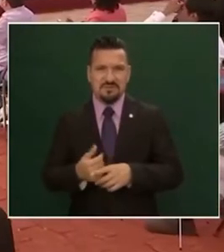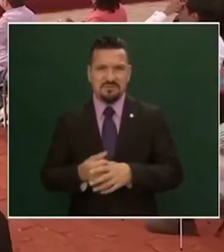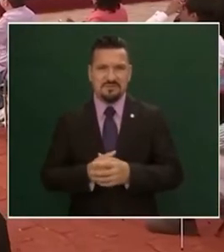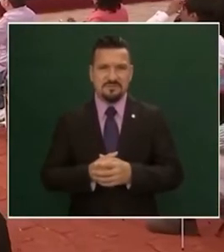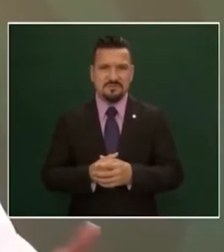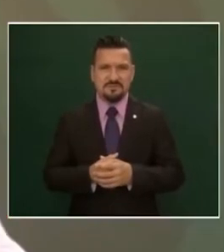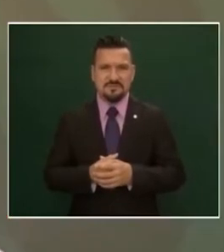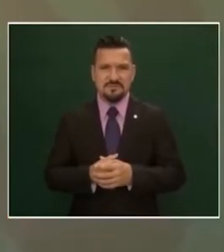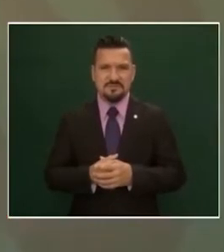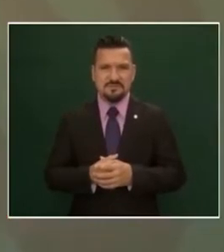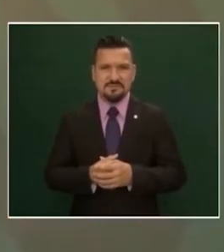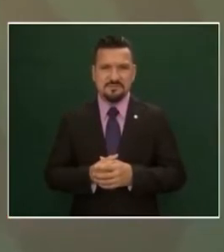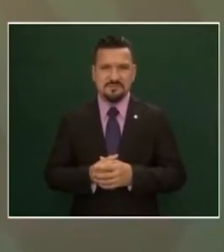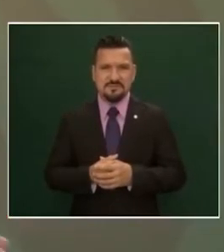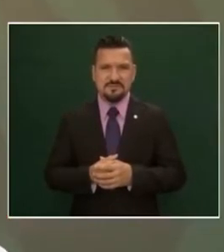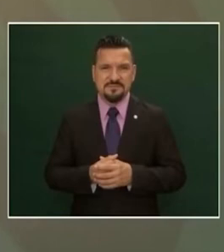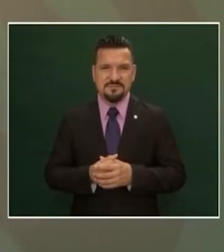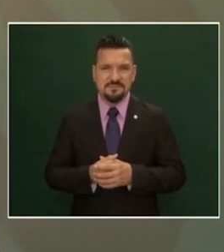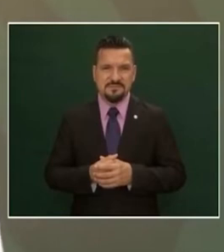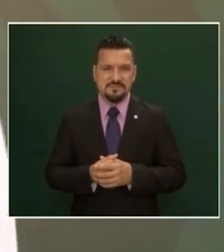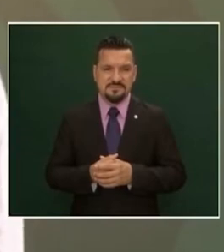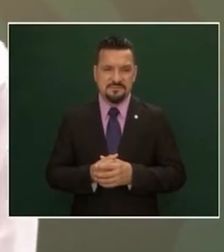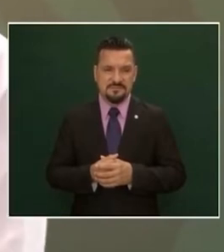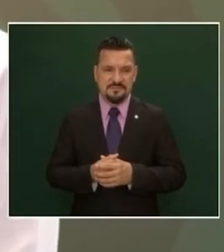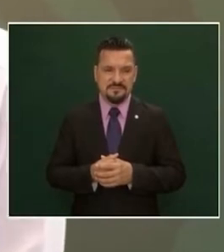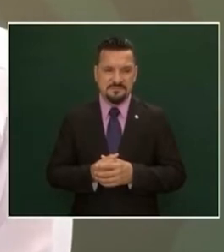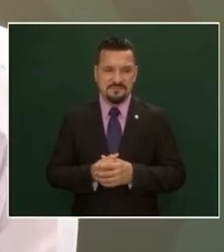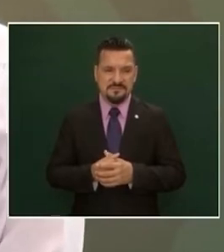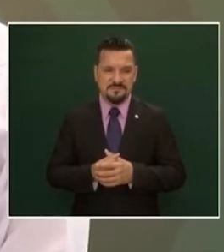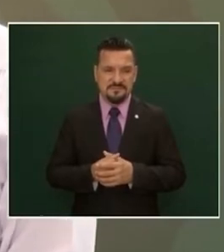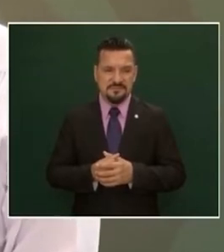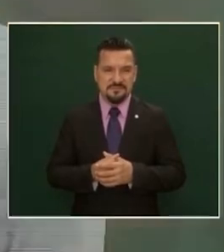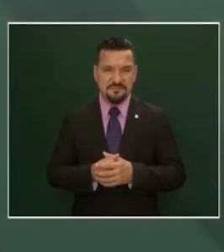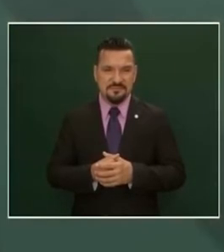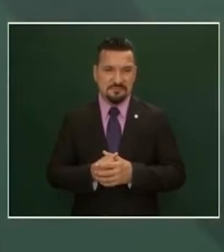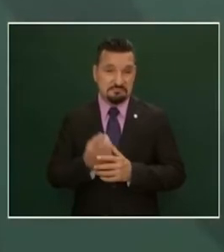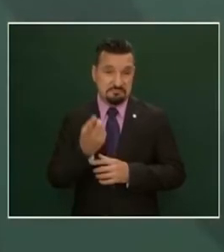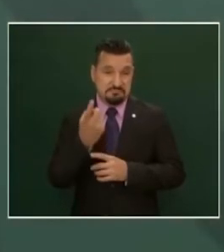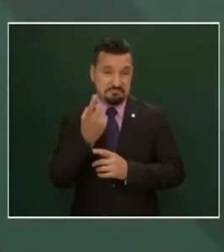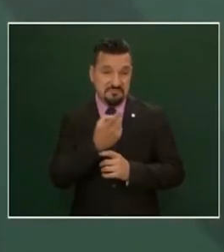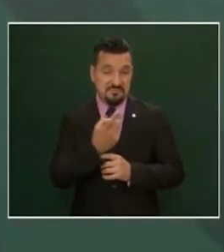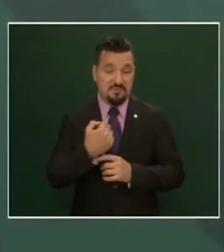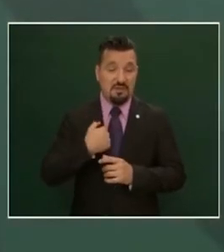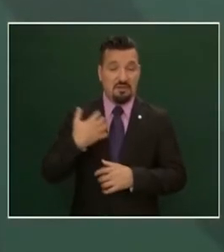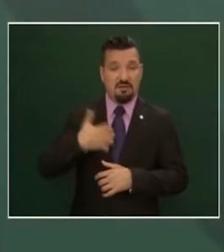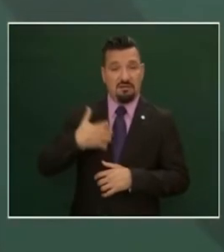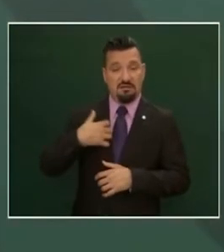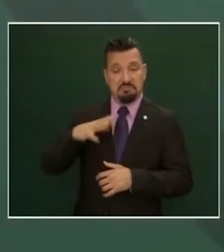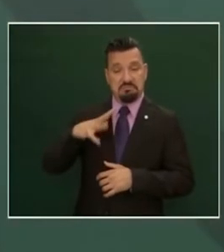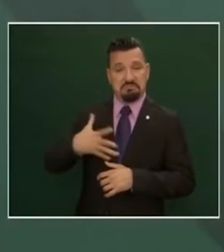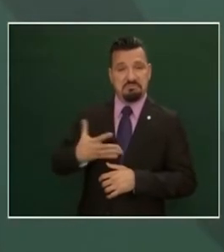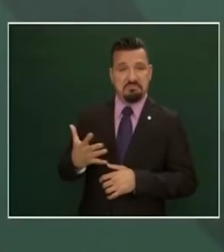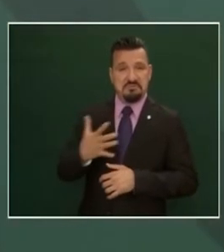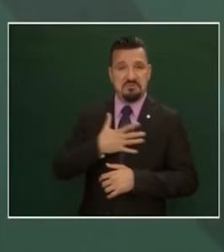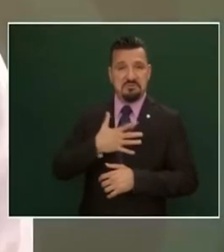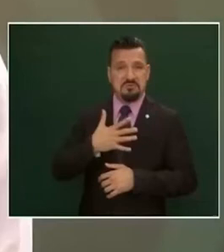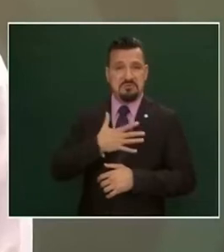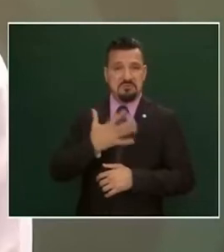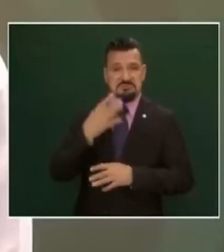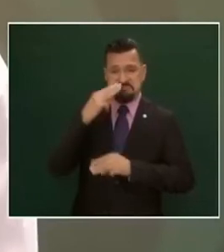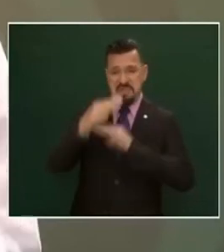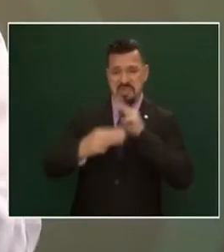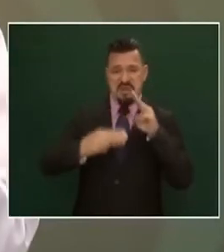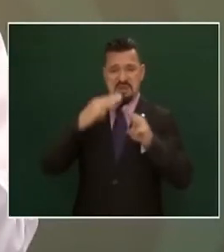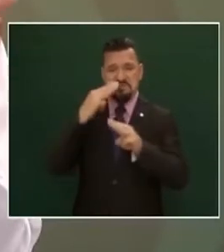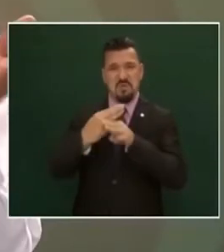tirando aceite de que era el de los 10 periodistas del mundo